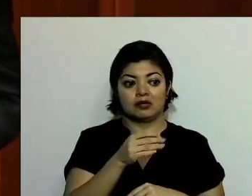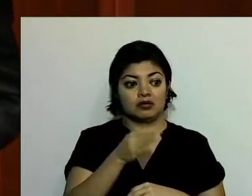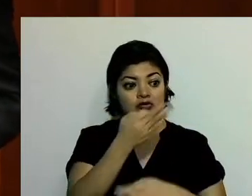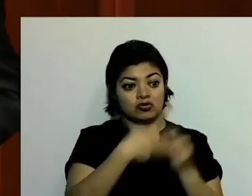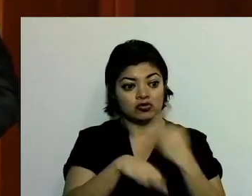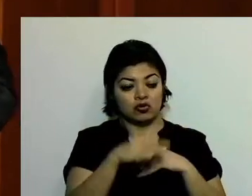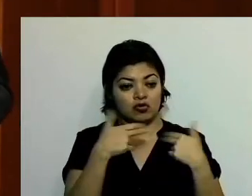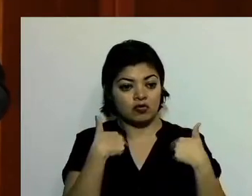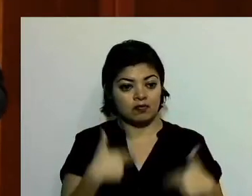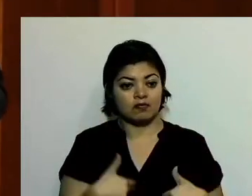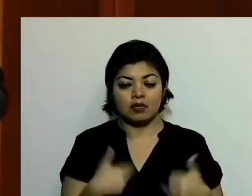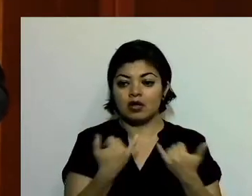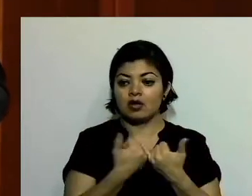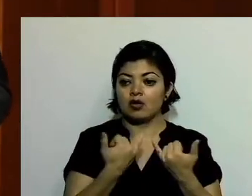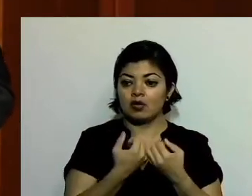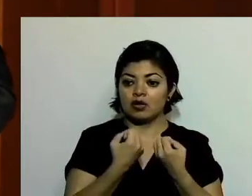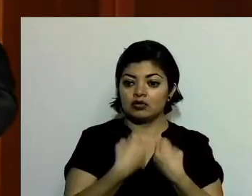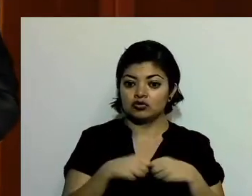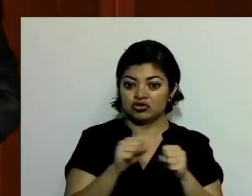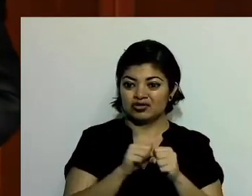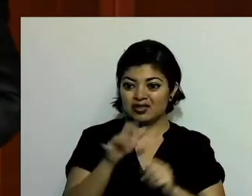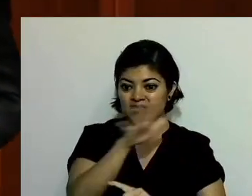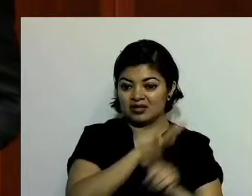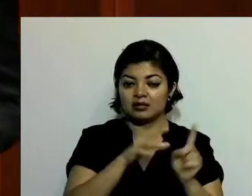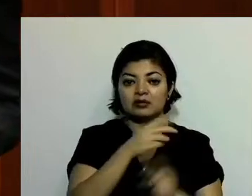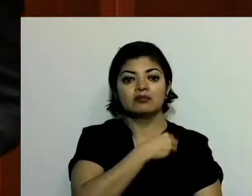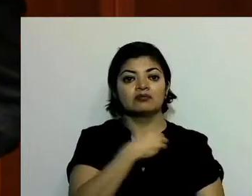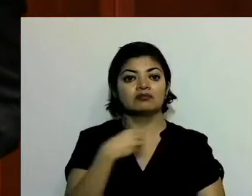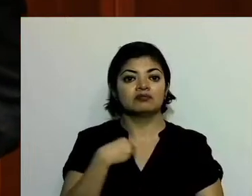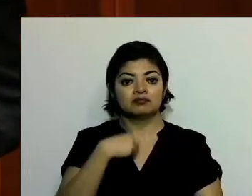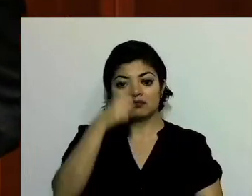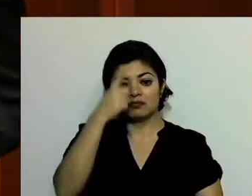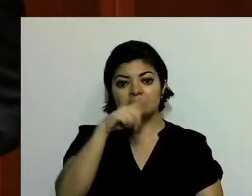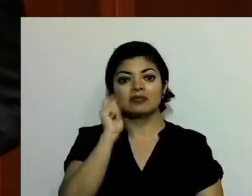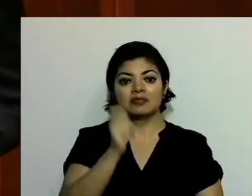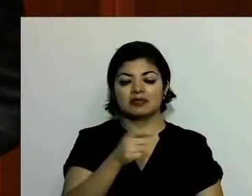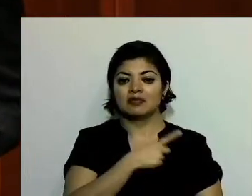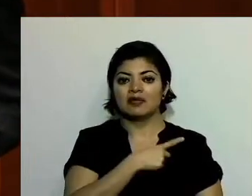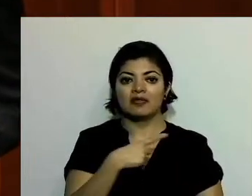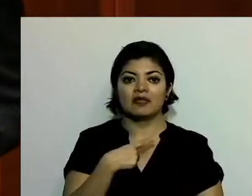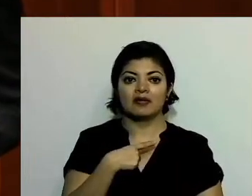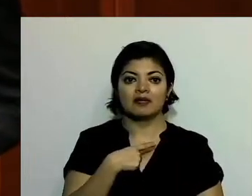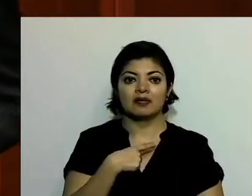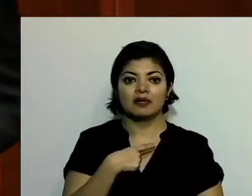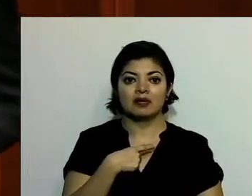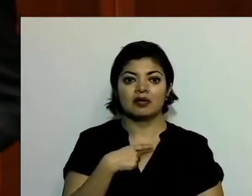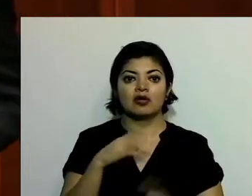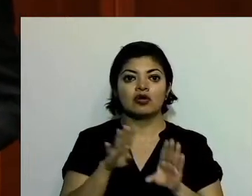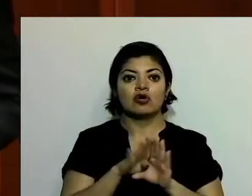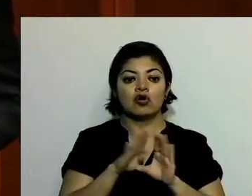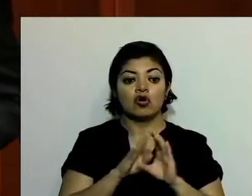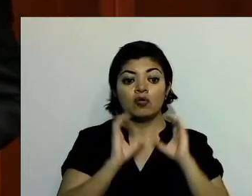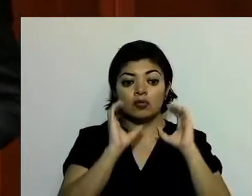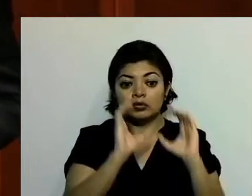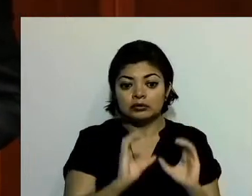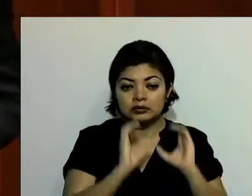como sociedad estamos obligados para nuestra preservación,